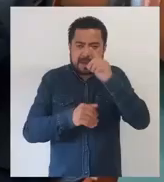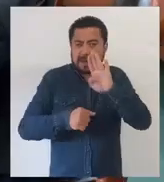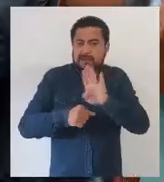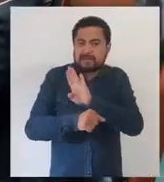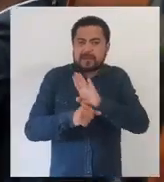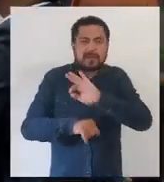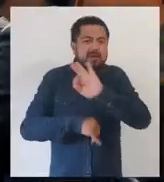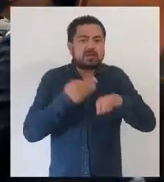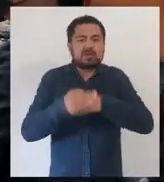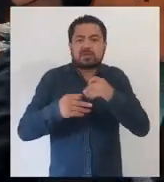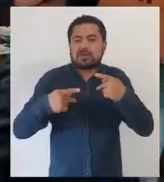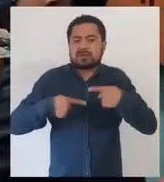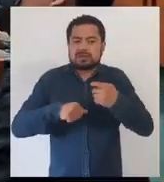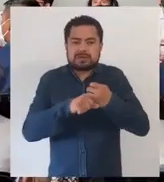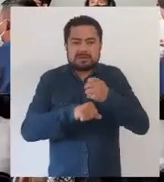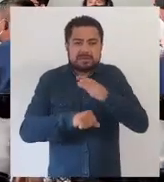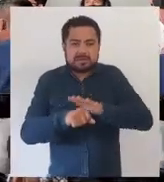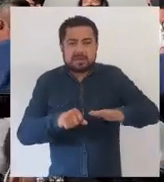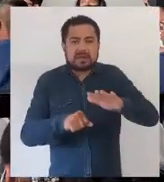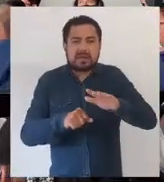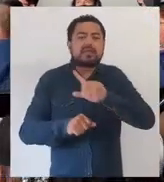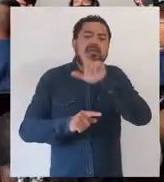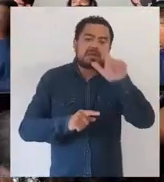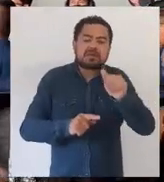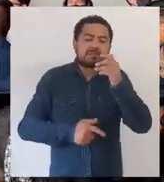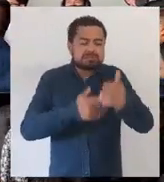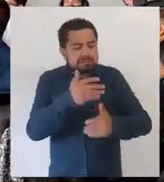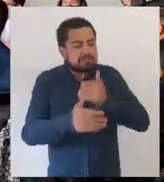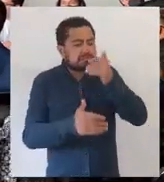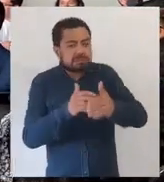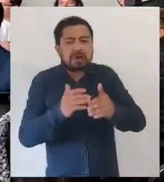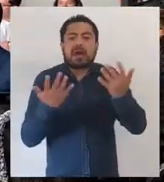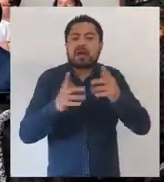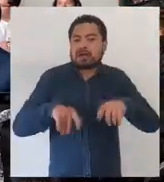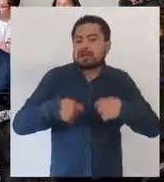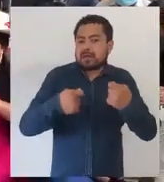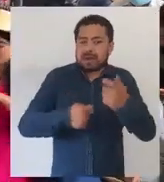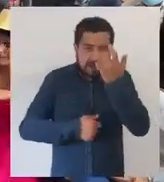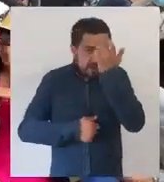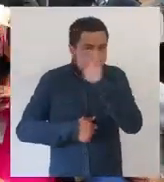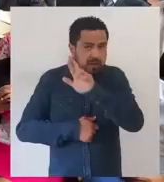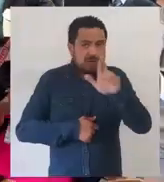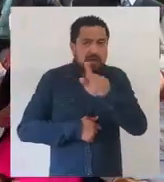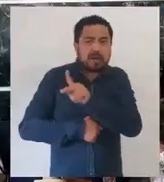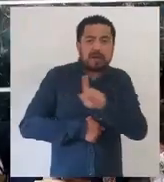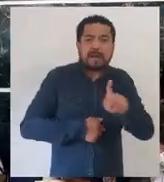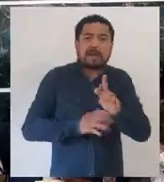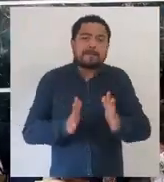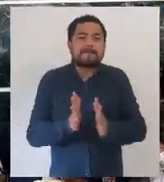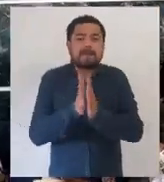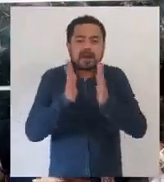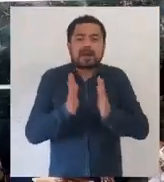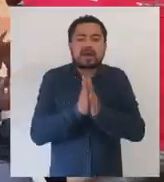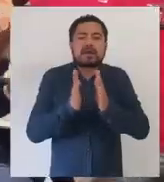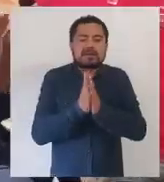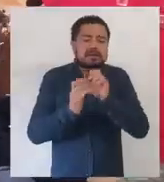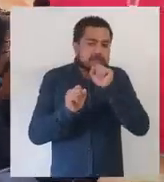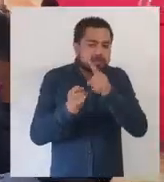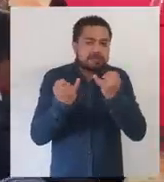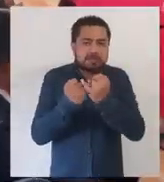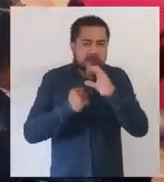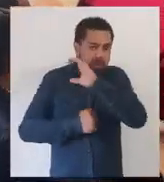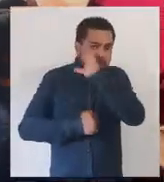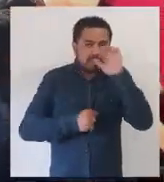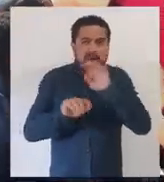para beneficio de la entidad. Después de la sesión de Parlamento, se hizo entrega de reconocimientos a los participantes y su